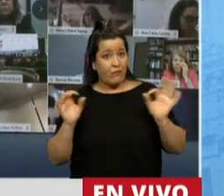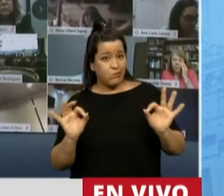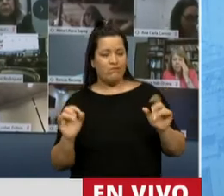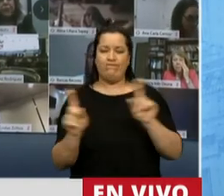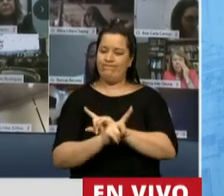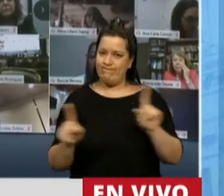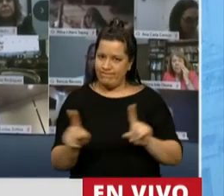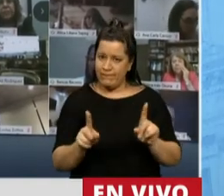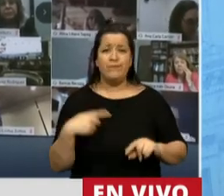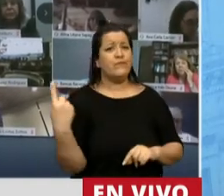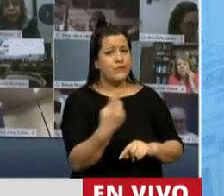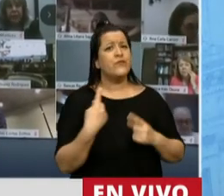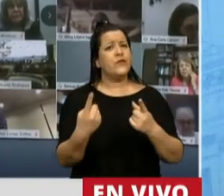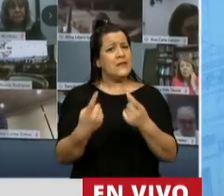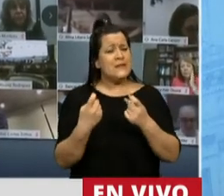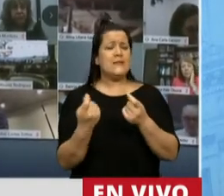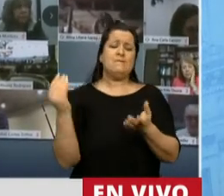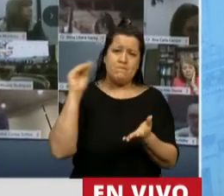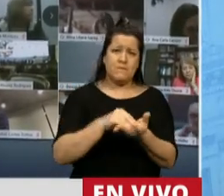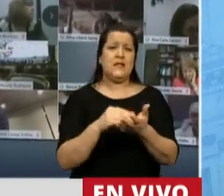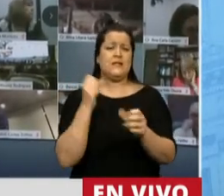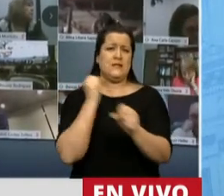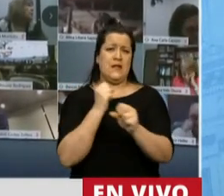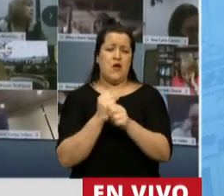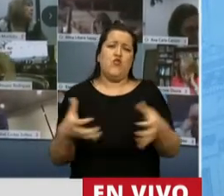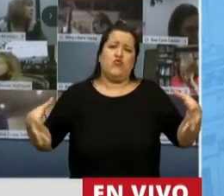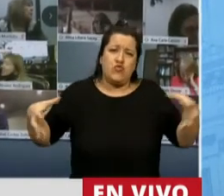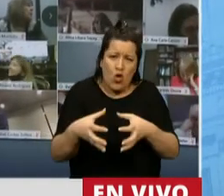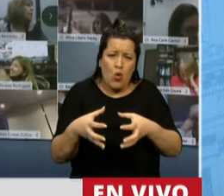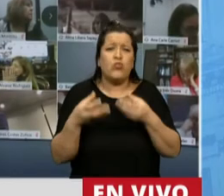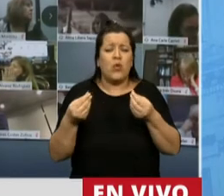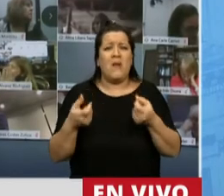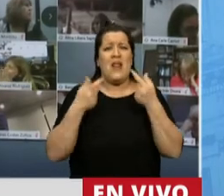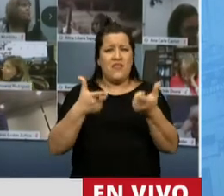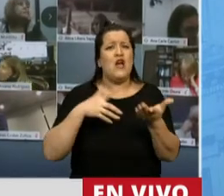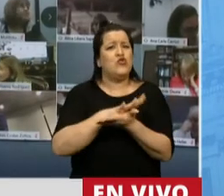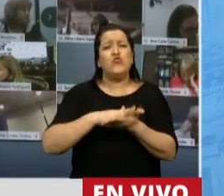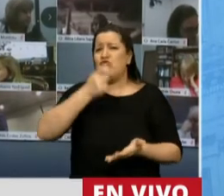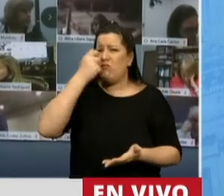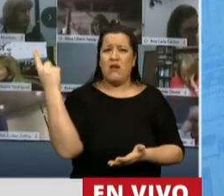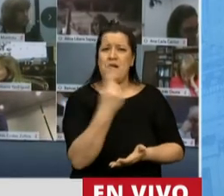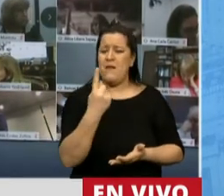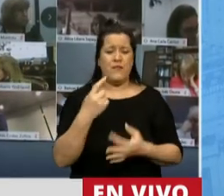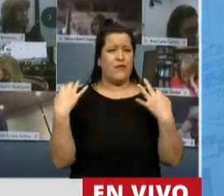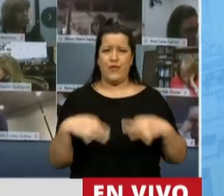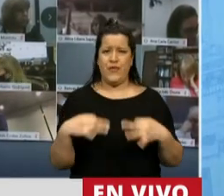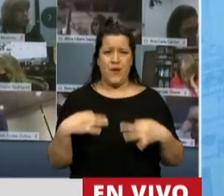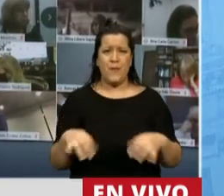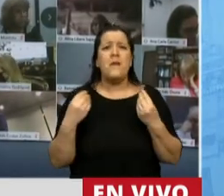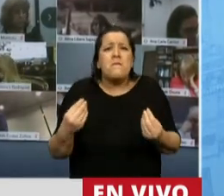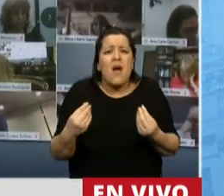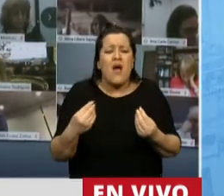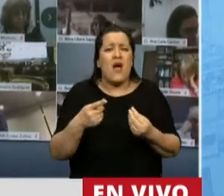Que necesitamos seguir trabajando juntos para que estas soluciones lleguen de manera inmediata a las